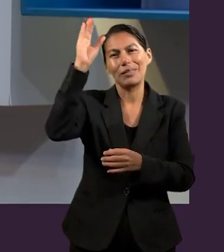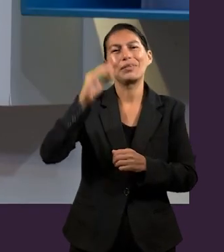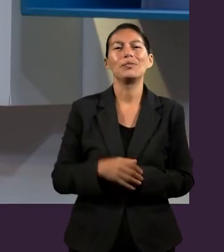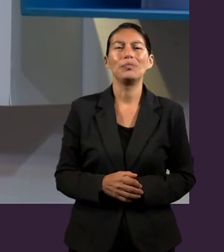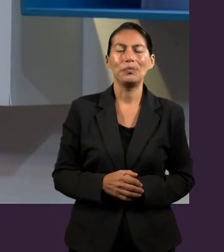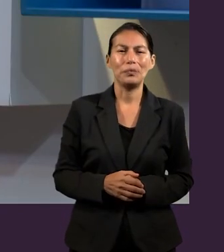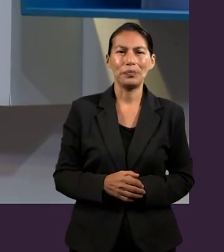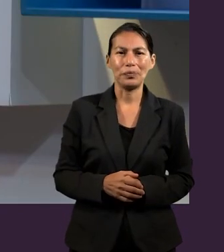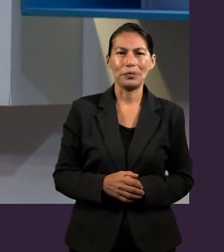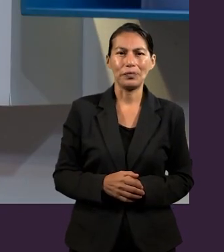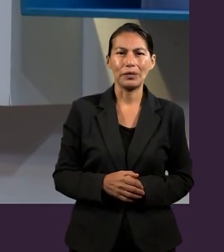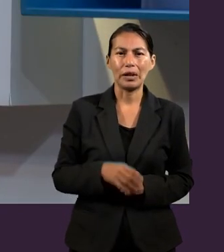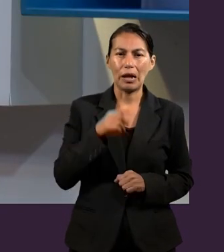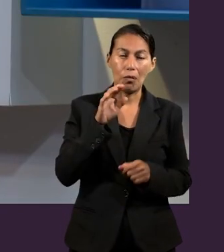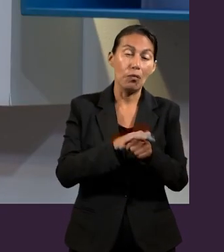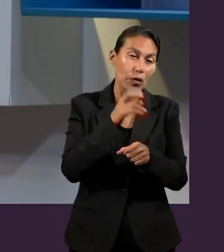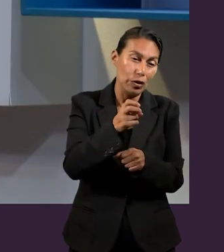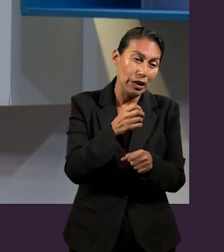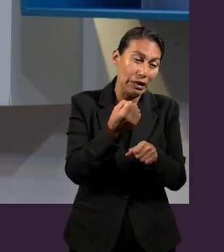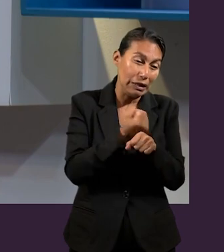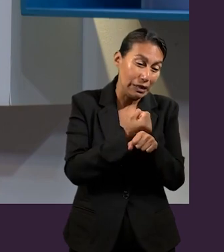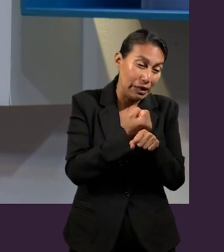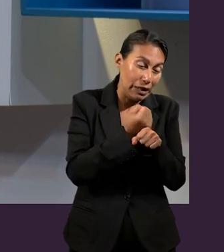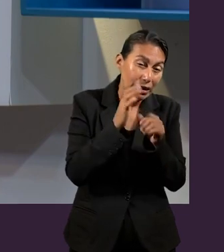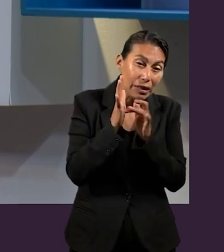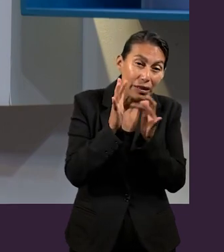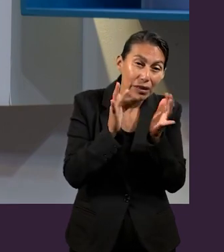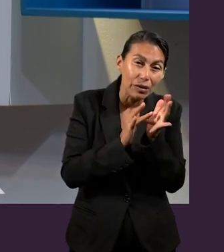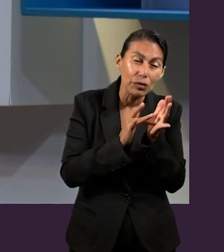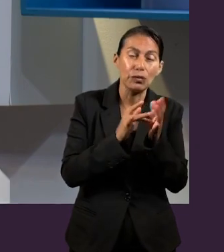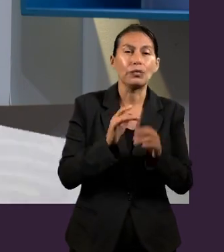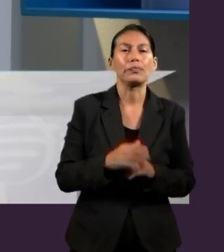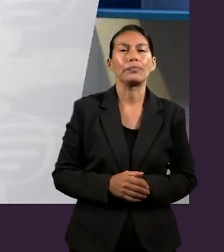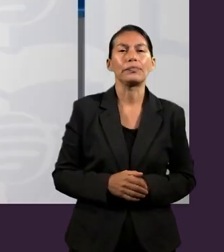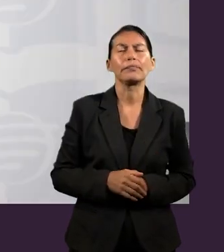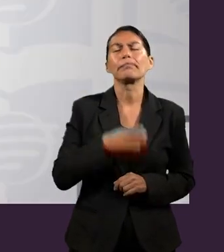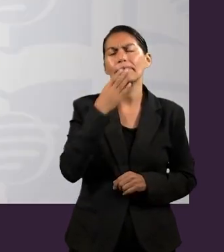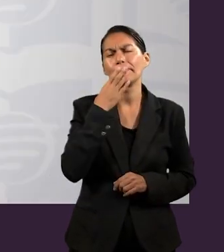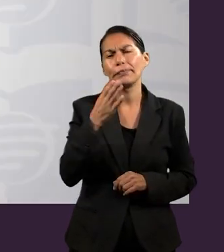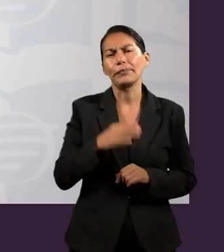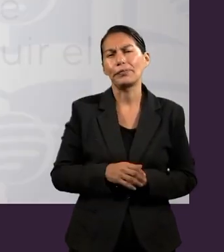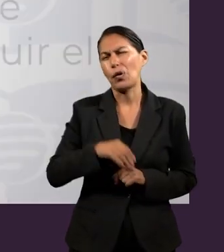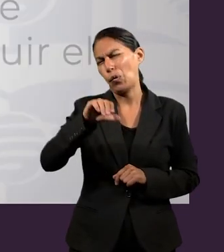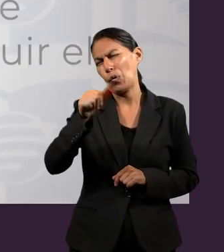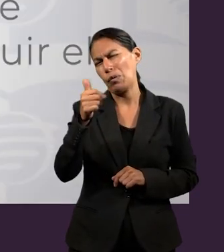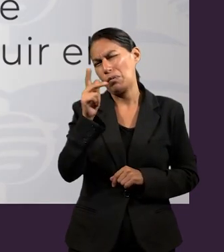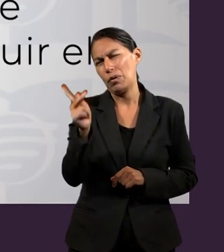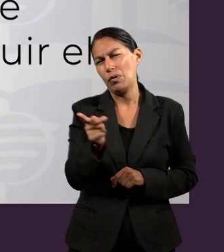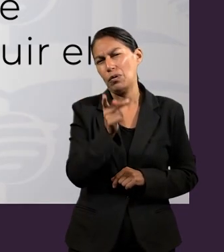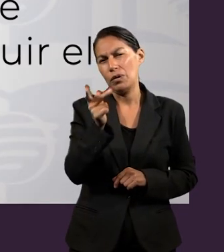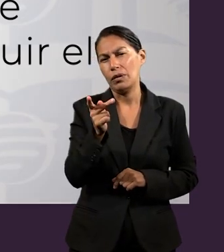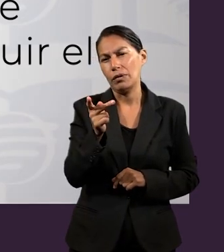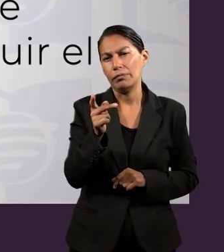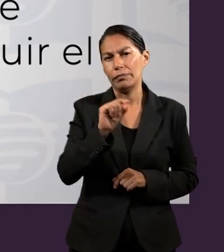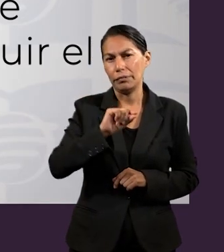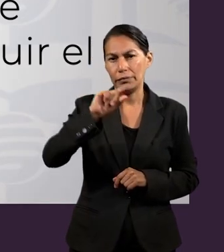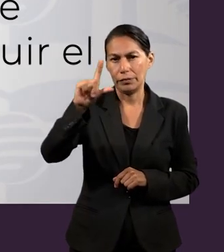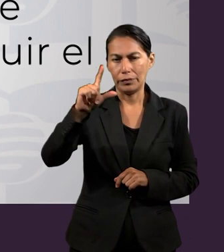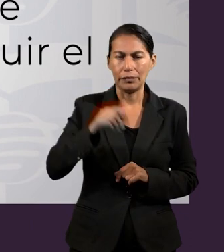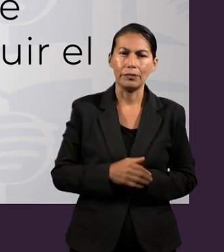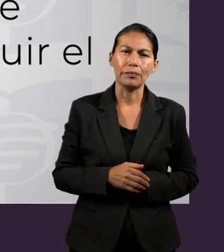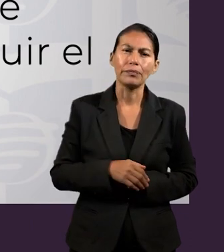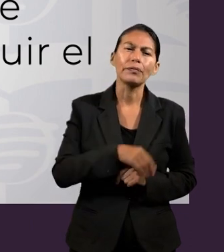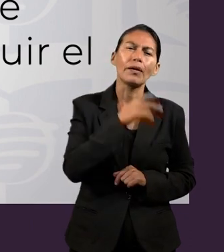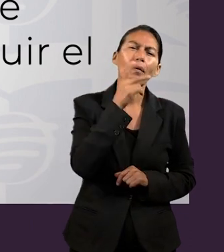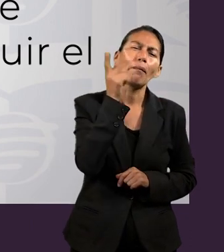nuestro experto, pastor. La pregunta se la formulamos así. Así, vuelvan o